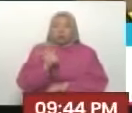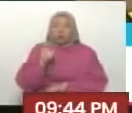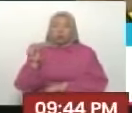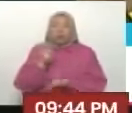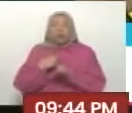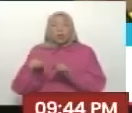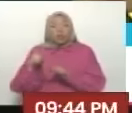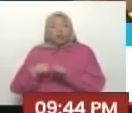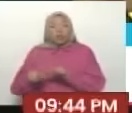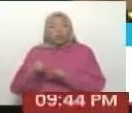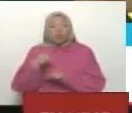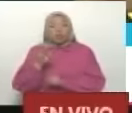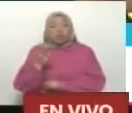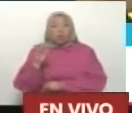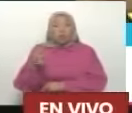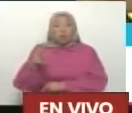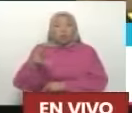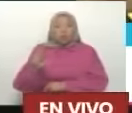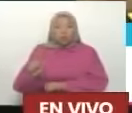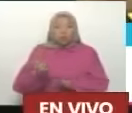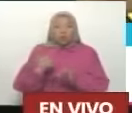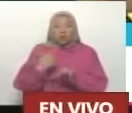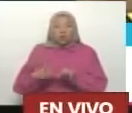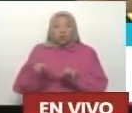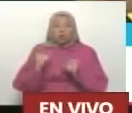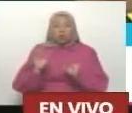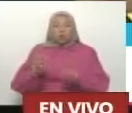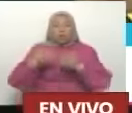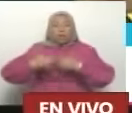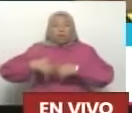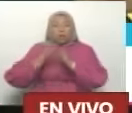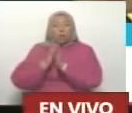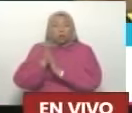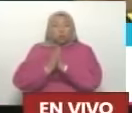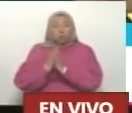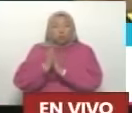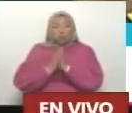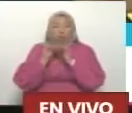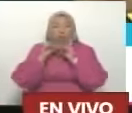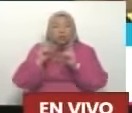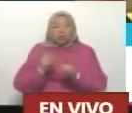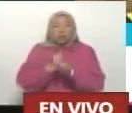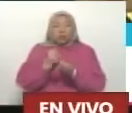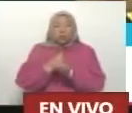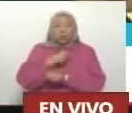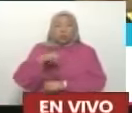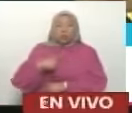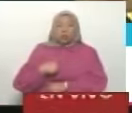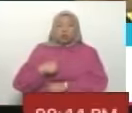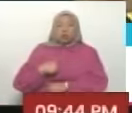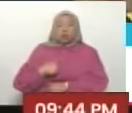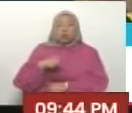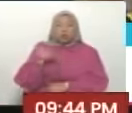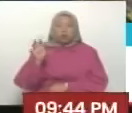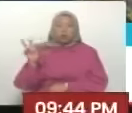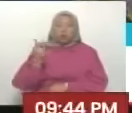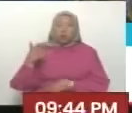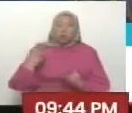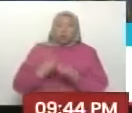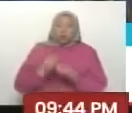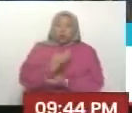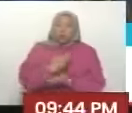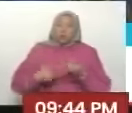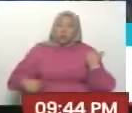distintas fugas y hayan distintos jóvenes, distintos emprendedores, que quieran decidir a fugarse a construir patria de la mano de usted,